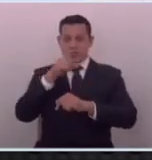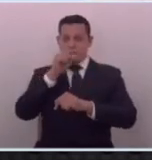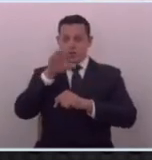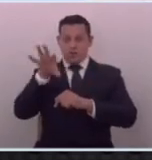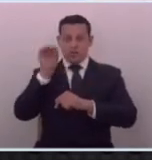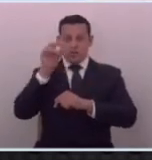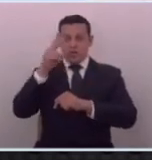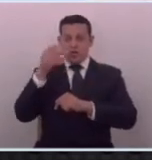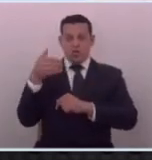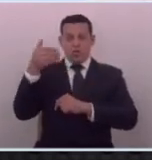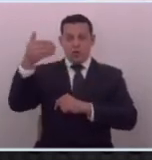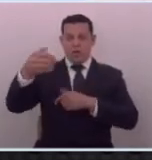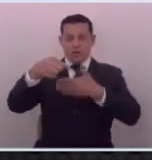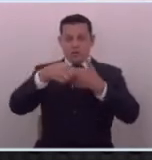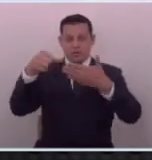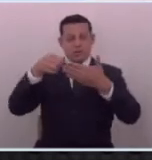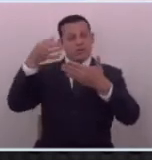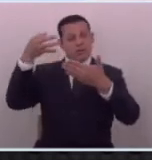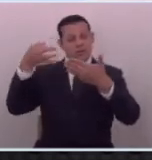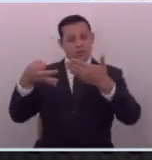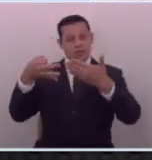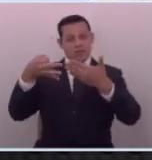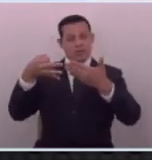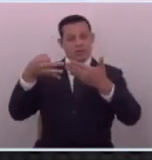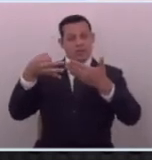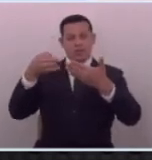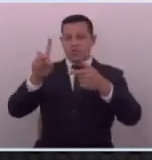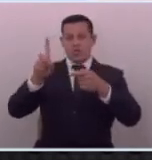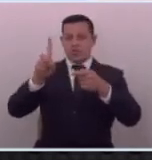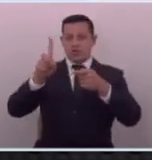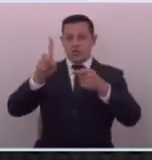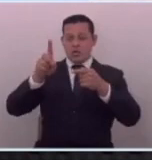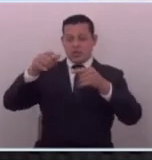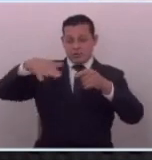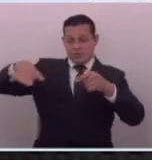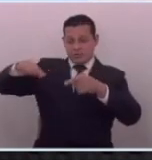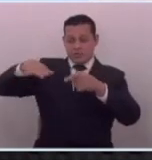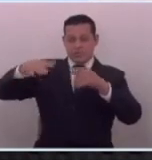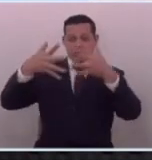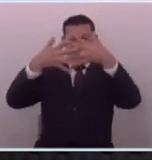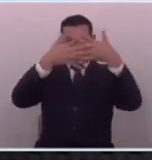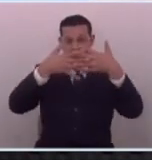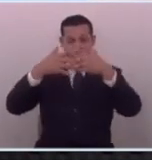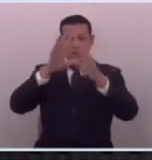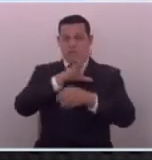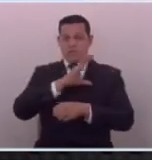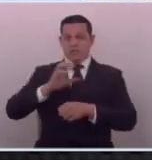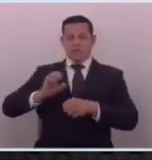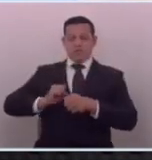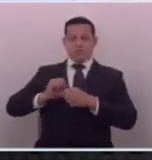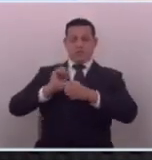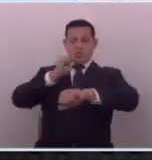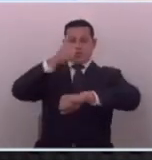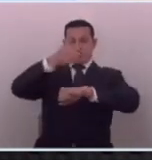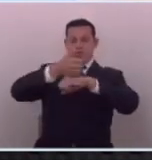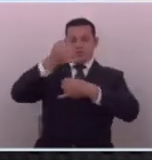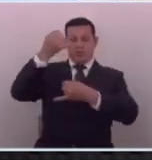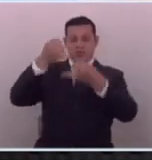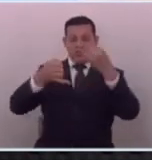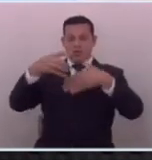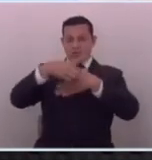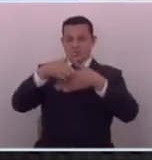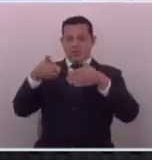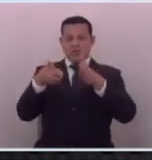hace dos años la asamblea legislativa dejó de ser el patio trasero de la embajada americana de El Salvador y le pusimos fin a los